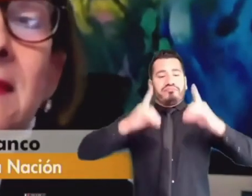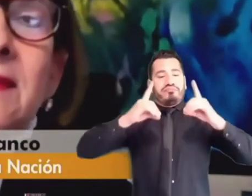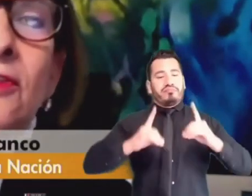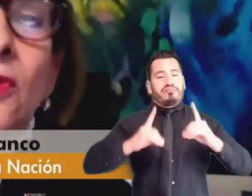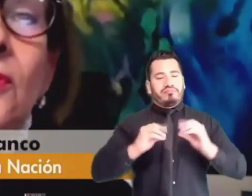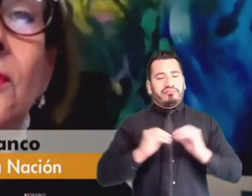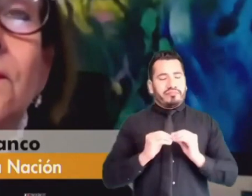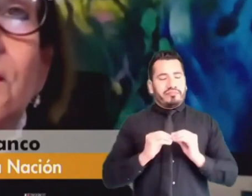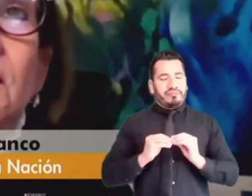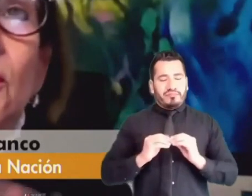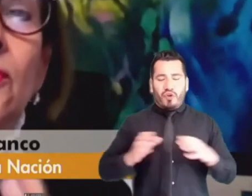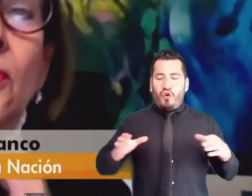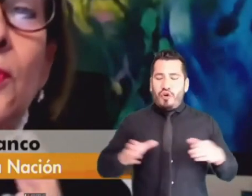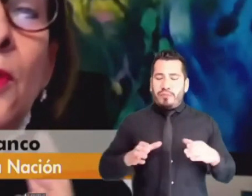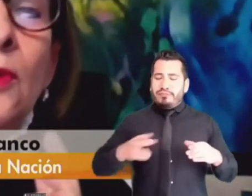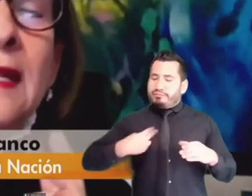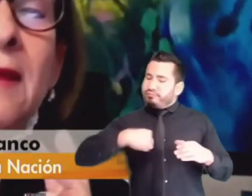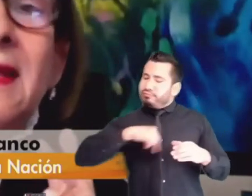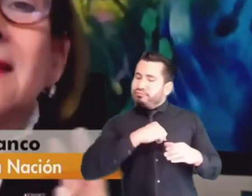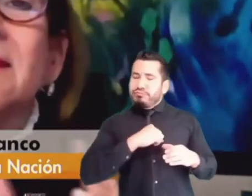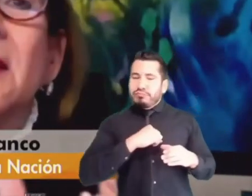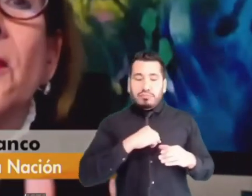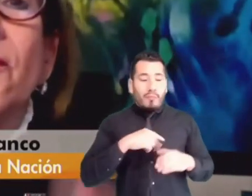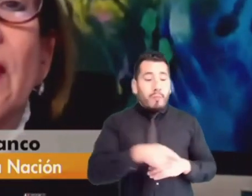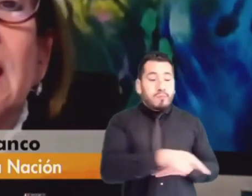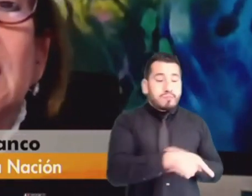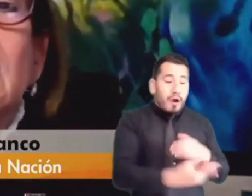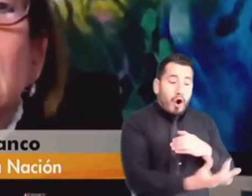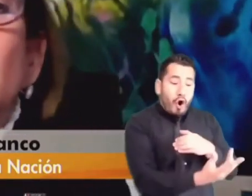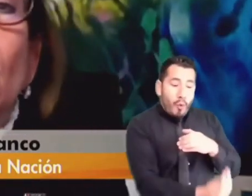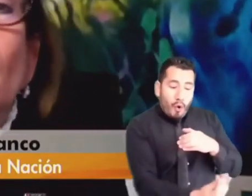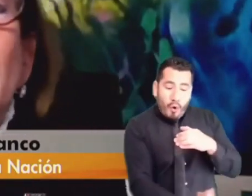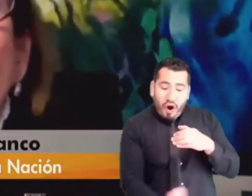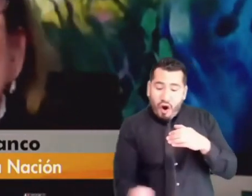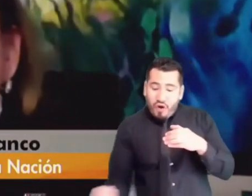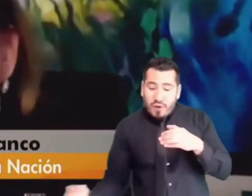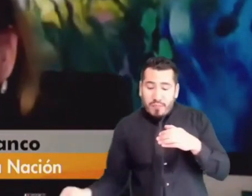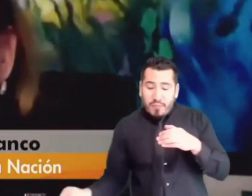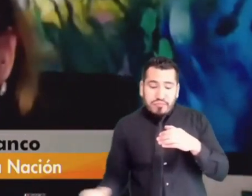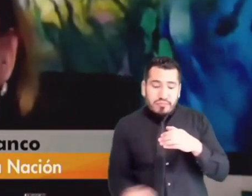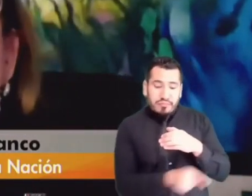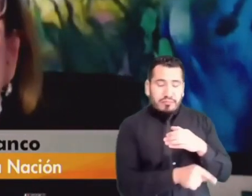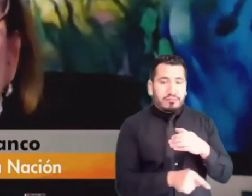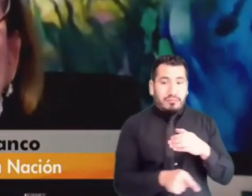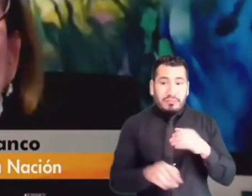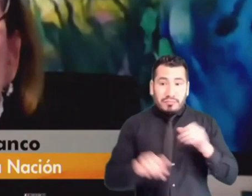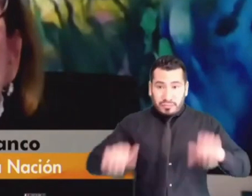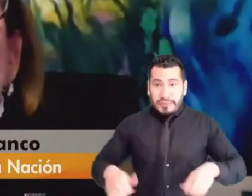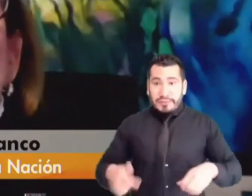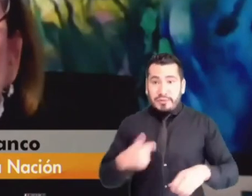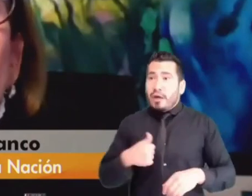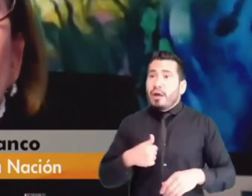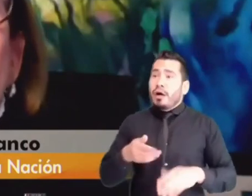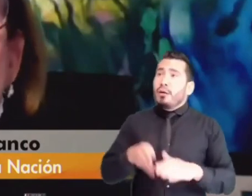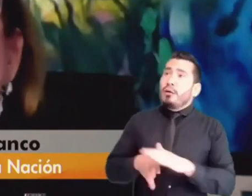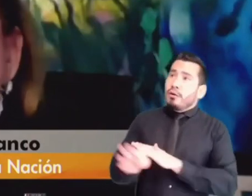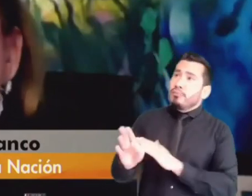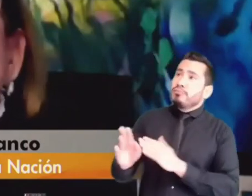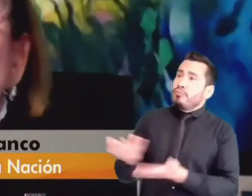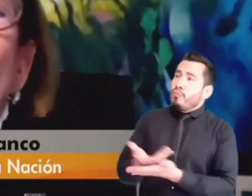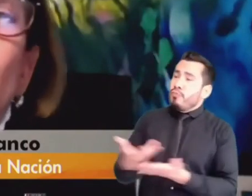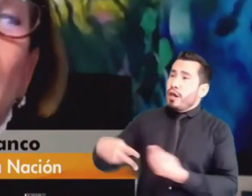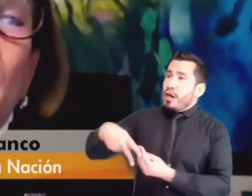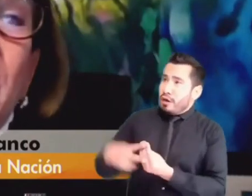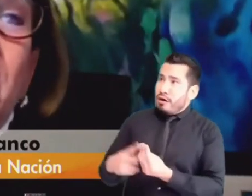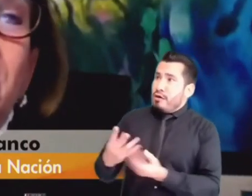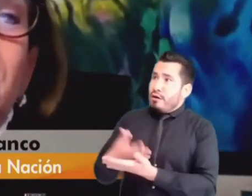élite decisorio, o estos grupos vulnerables al estar por fuera, no siempre pueden acceder a los mecanismos dispuestos para resistir